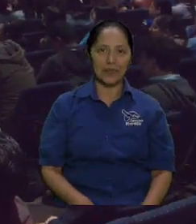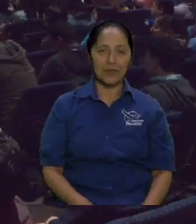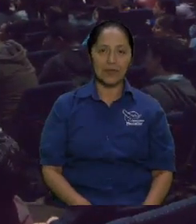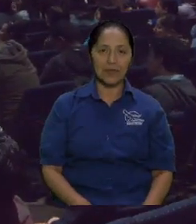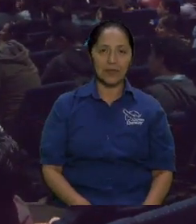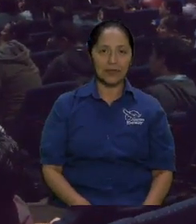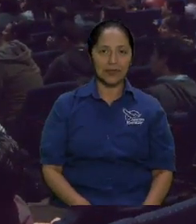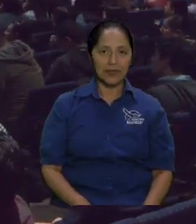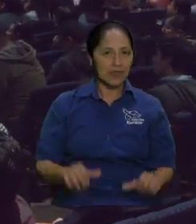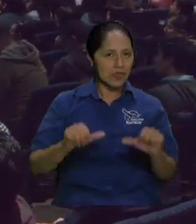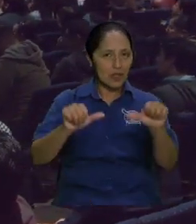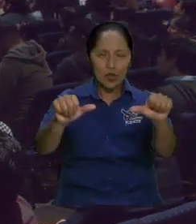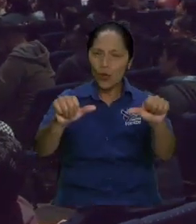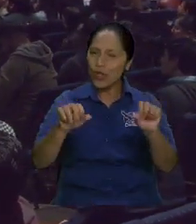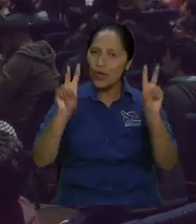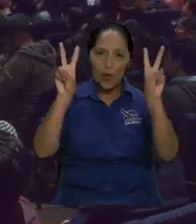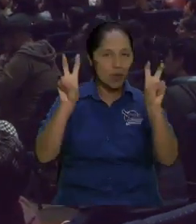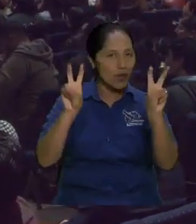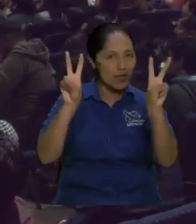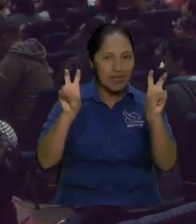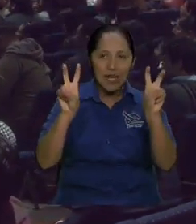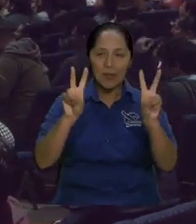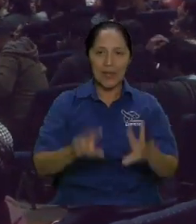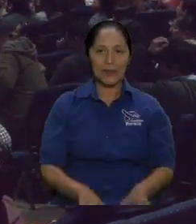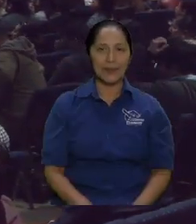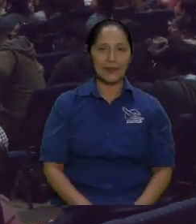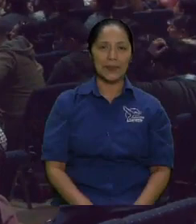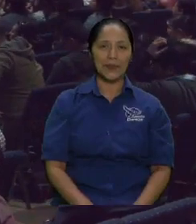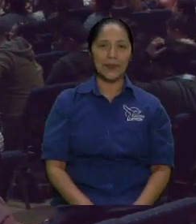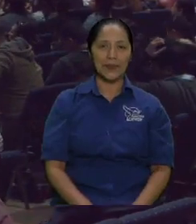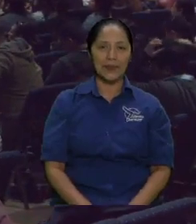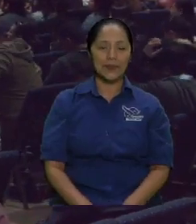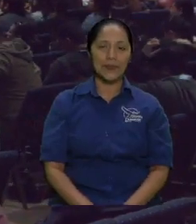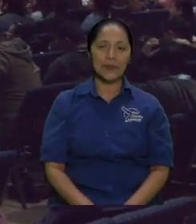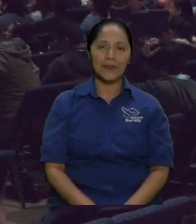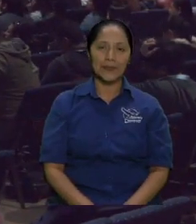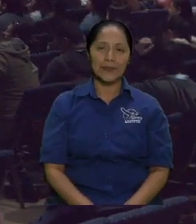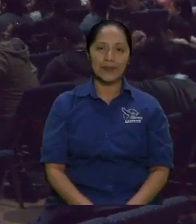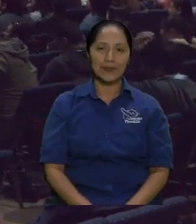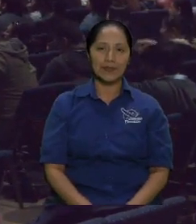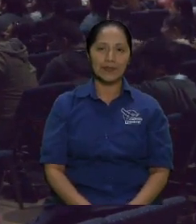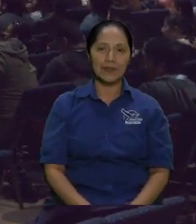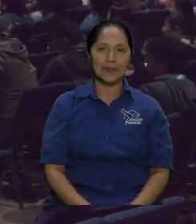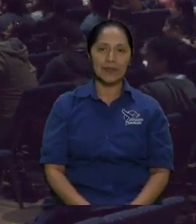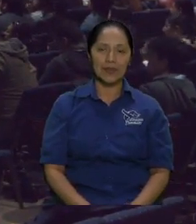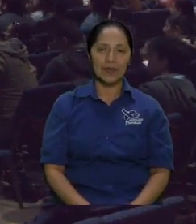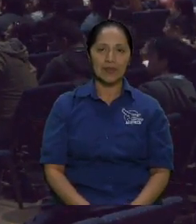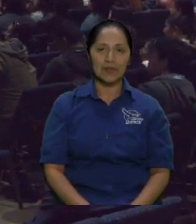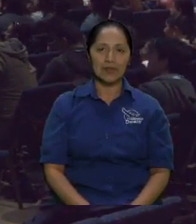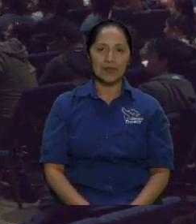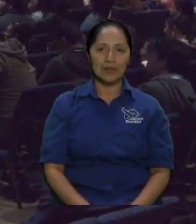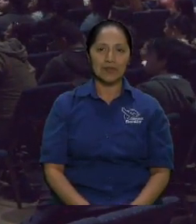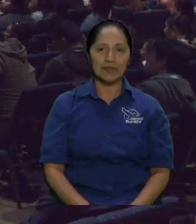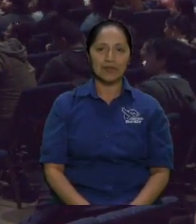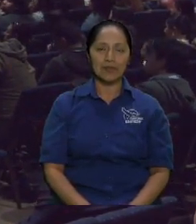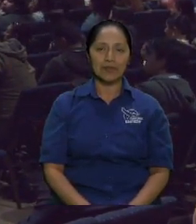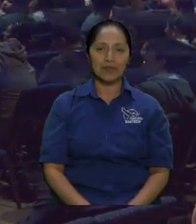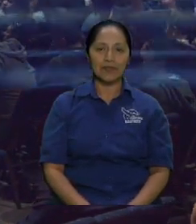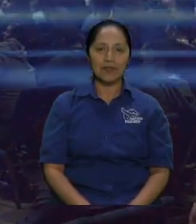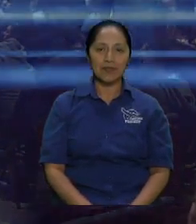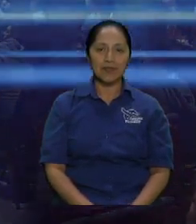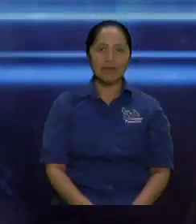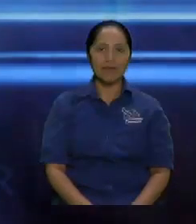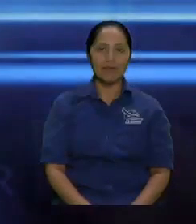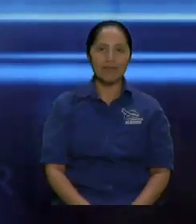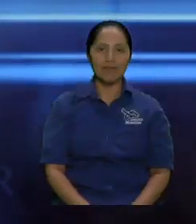bueno sigamos acá pues vamos a ver como vamos quiero ver como voy de tiempo voy bien primero